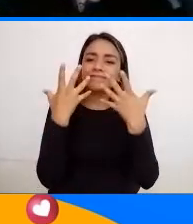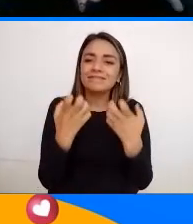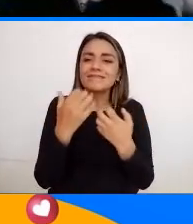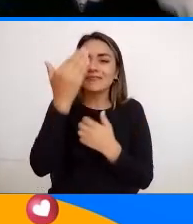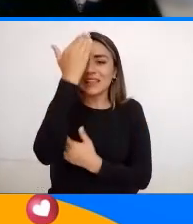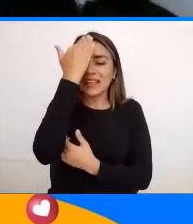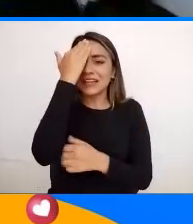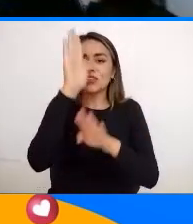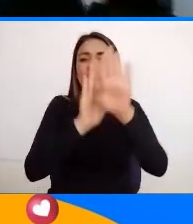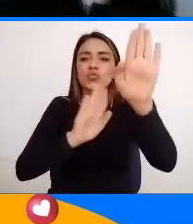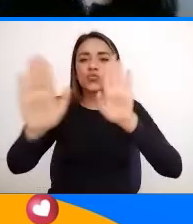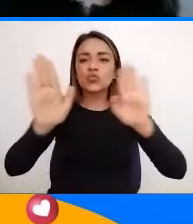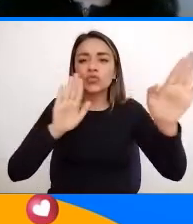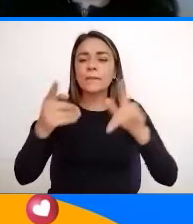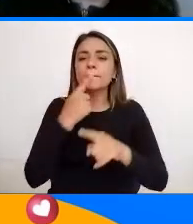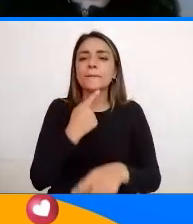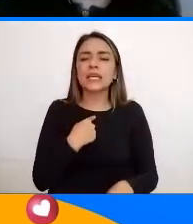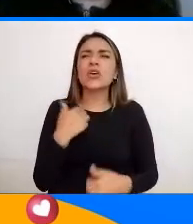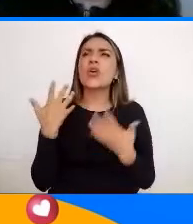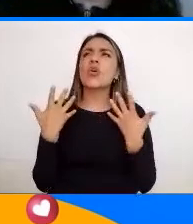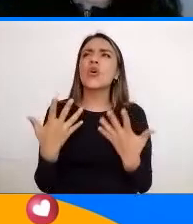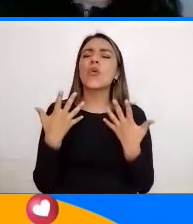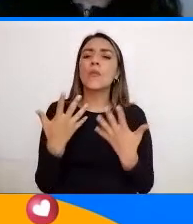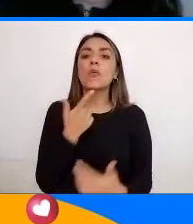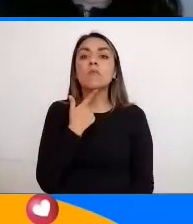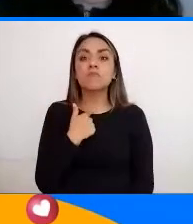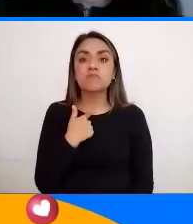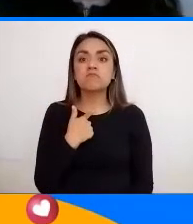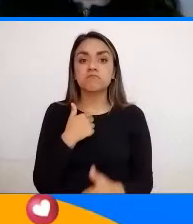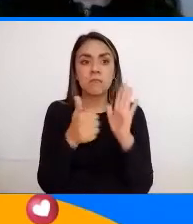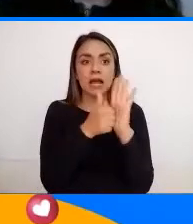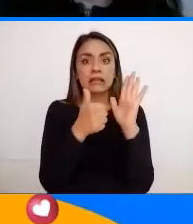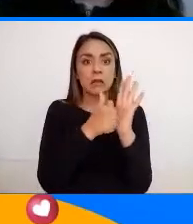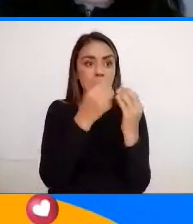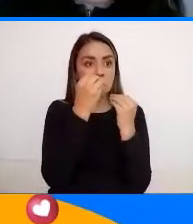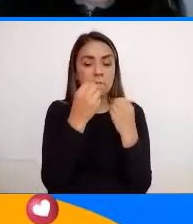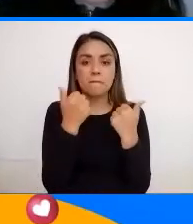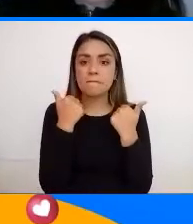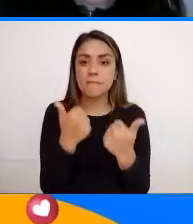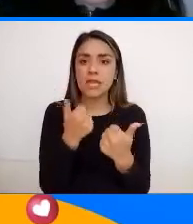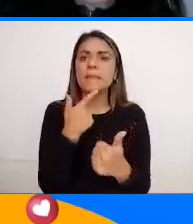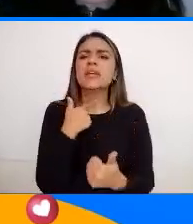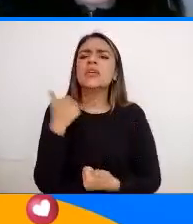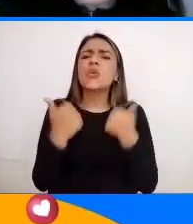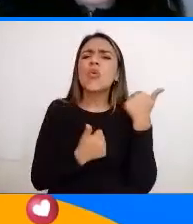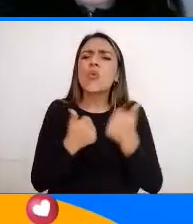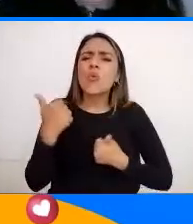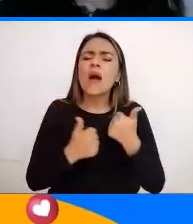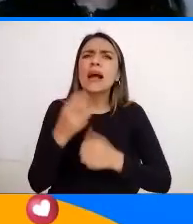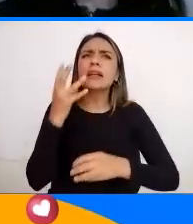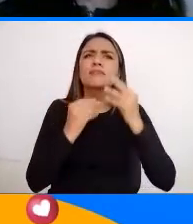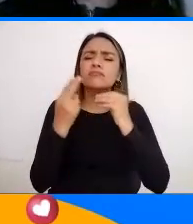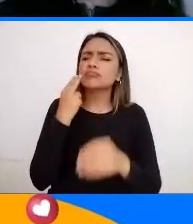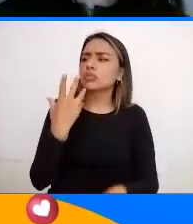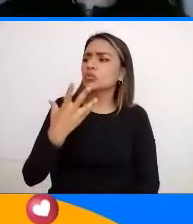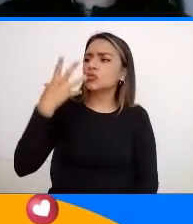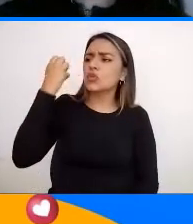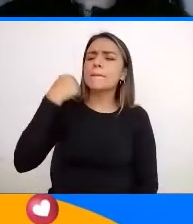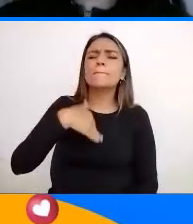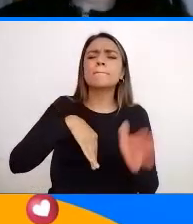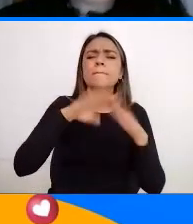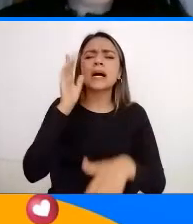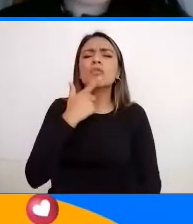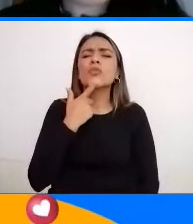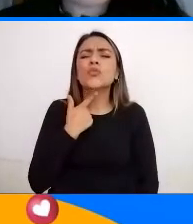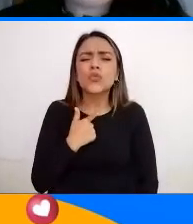Que ustedes me dijeran Cómo les pareció La cátedra Que me dijeran Cuál es el hito De la historia Que más les gusta Entonces lo